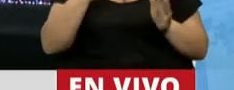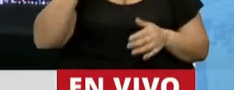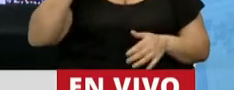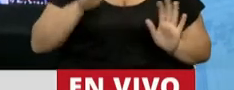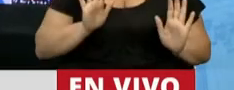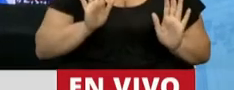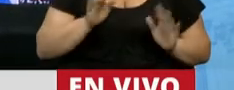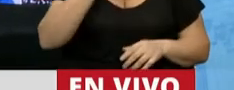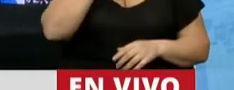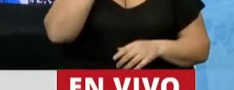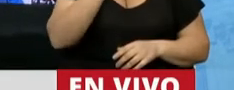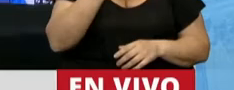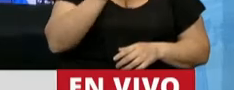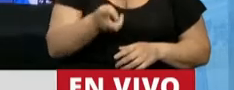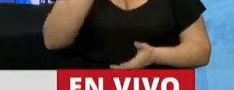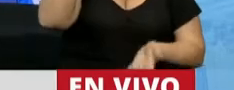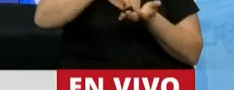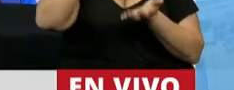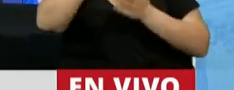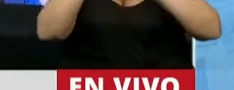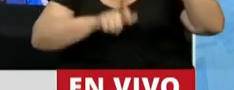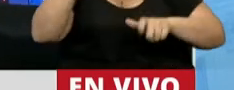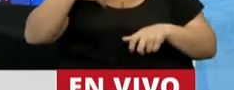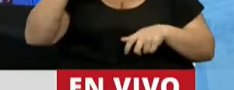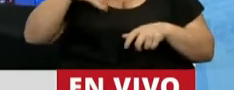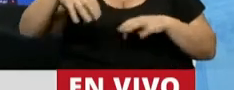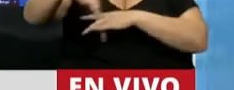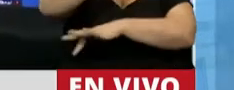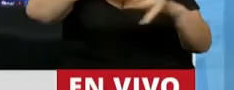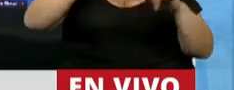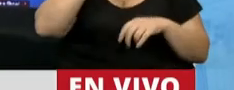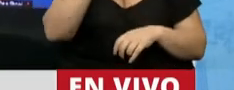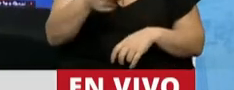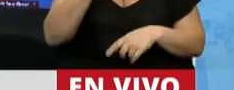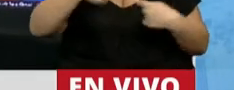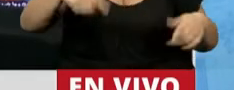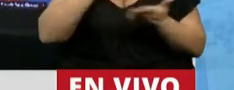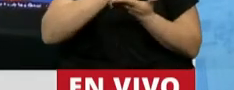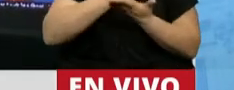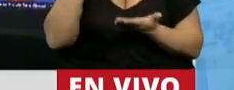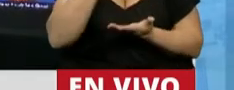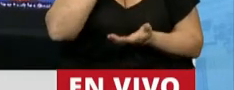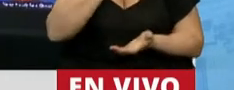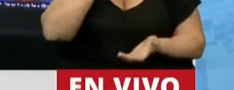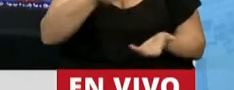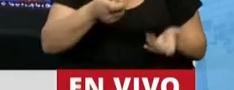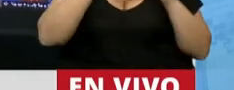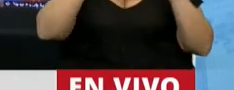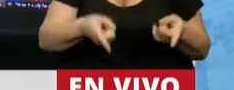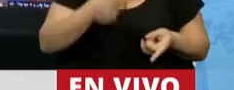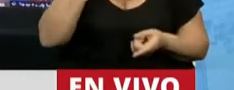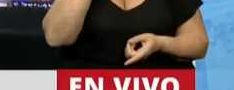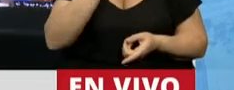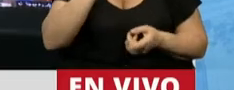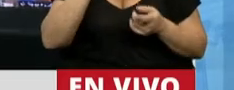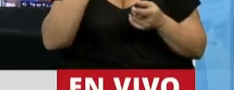Presidenta, cuando se prohíbe a millones de argentinos a circular y se violan sus más elementales derechos. Incluso se los priva